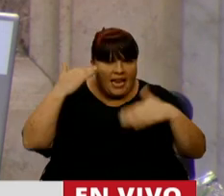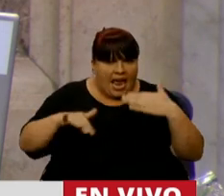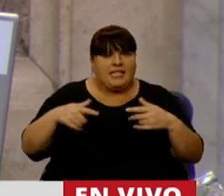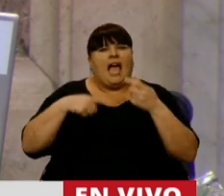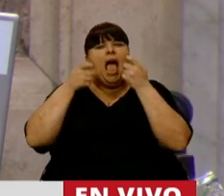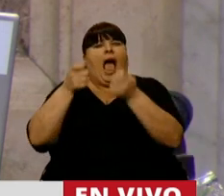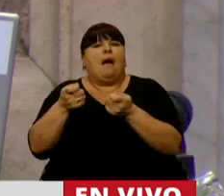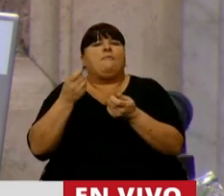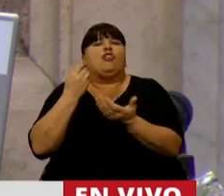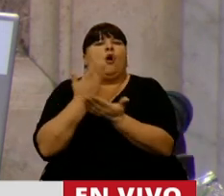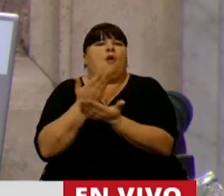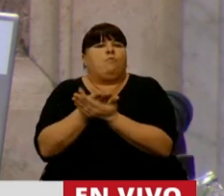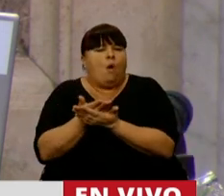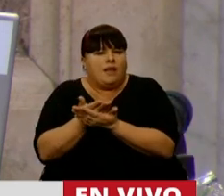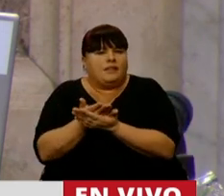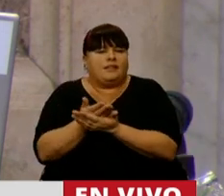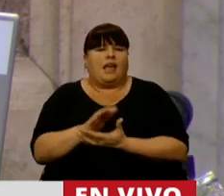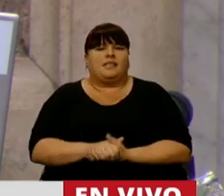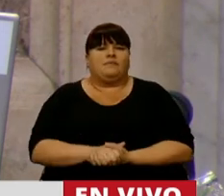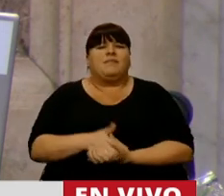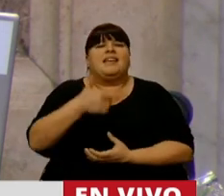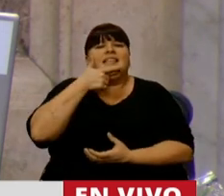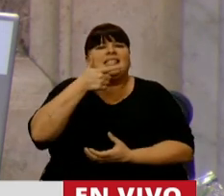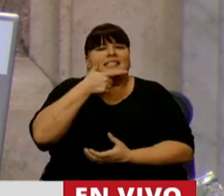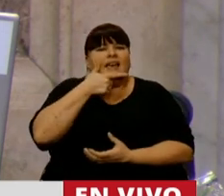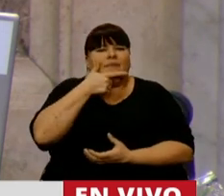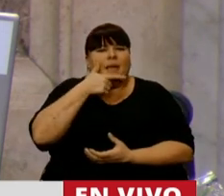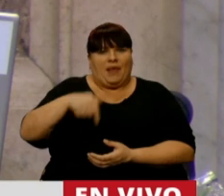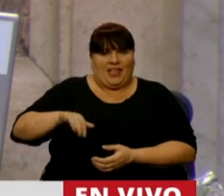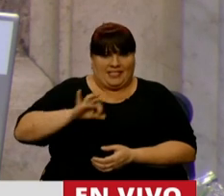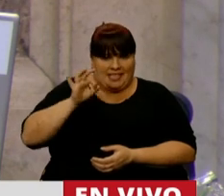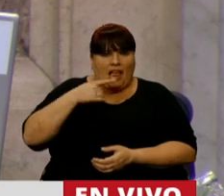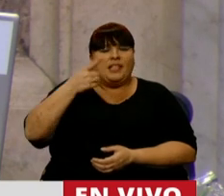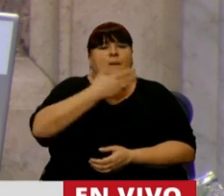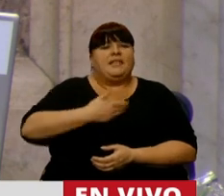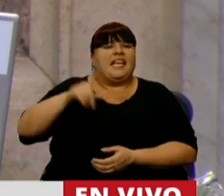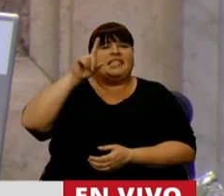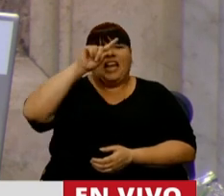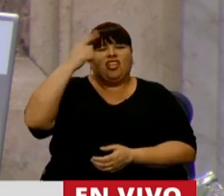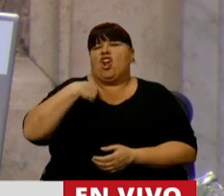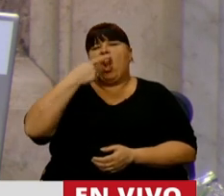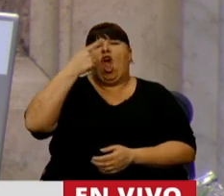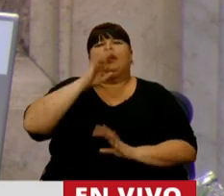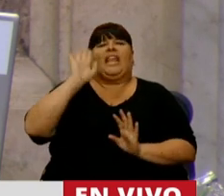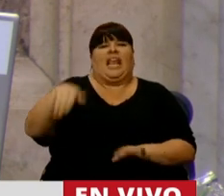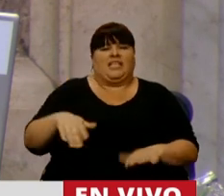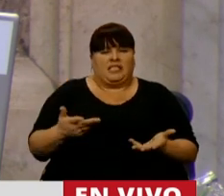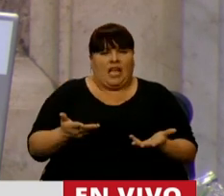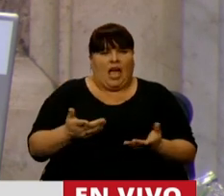acompañamos con un pedido de propuestas en septiembre de este año que el Presidente de la Nación dijo, no me interesan.